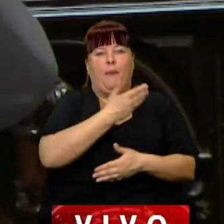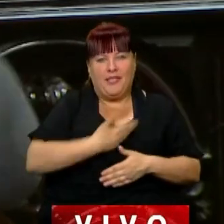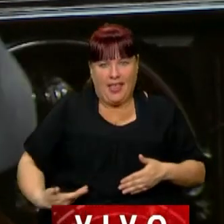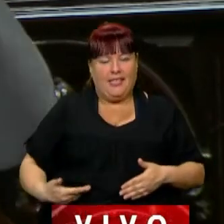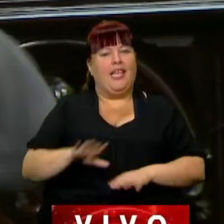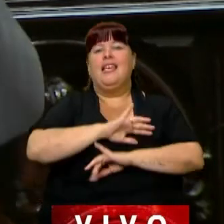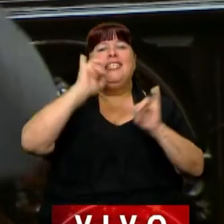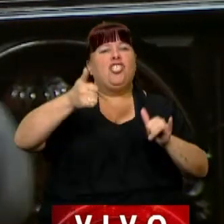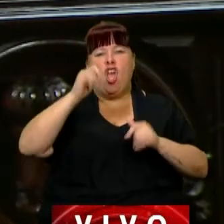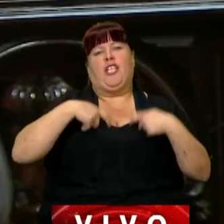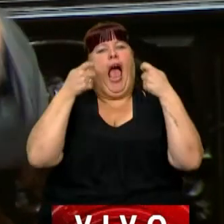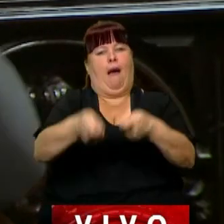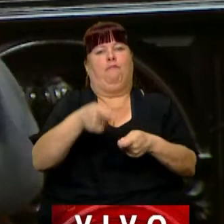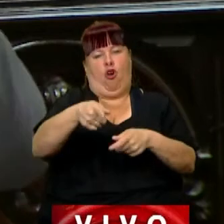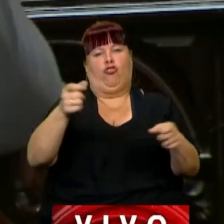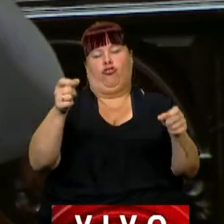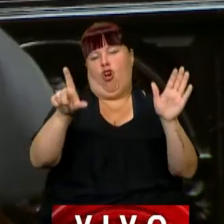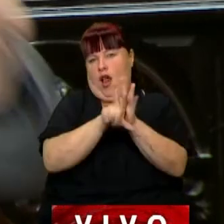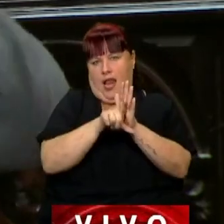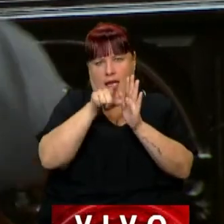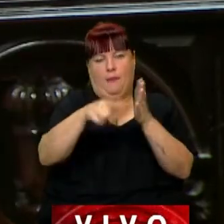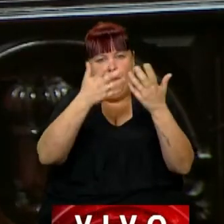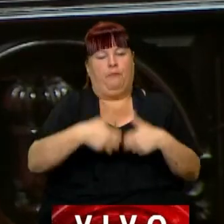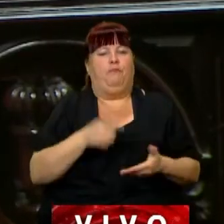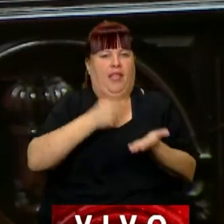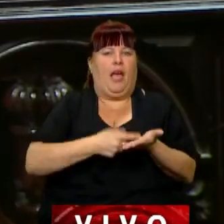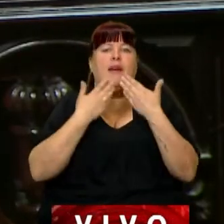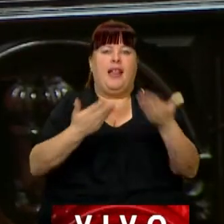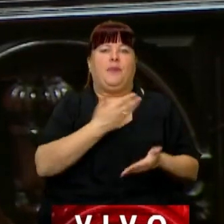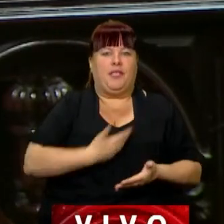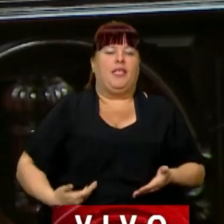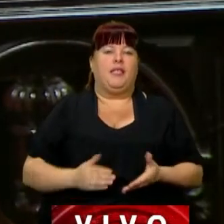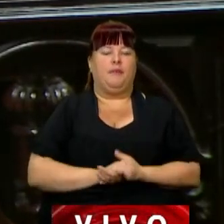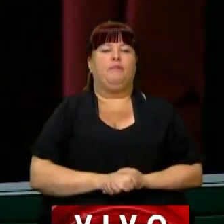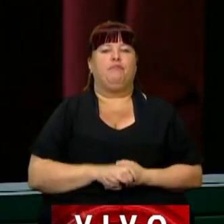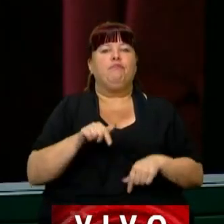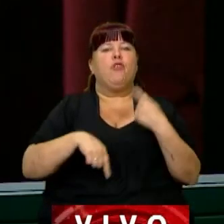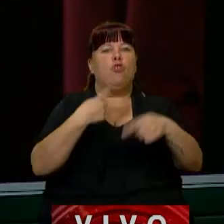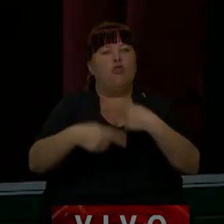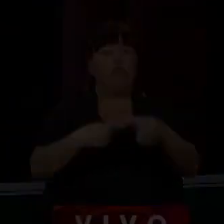presidente, y sin duda venimos a acompañar este dictamen. Gracias, presidente. Continúa.